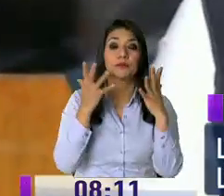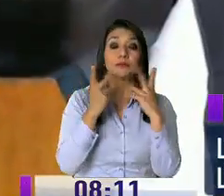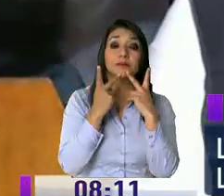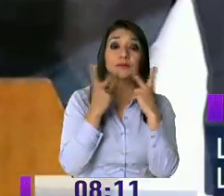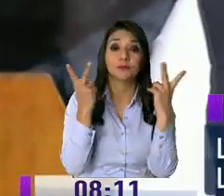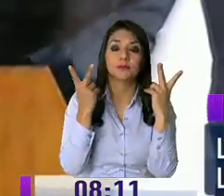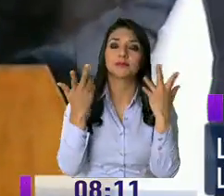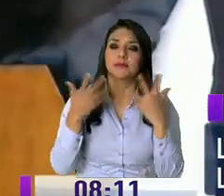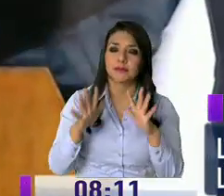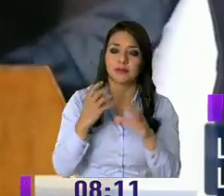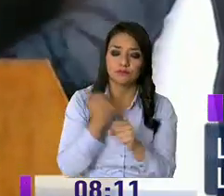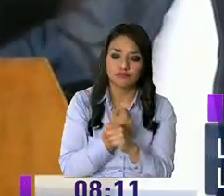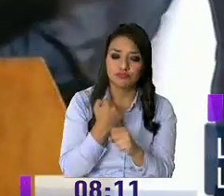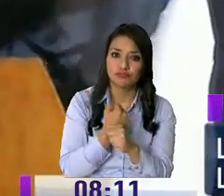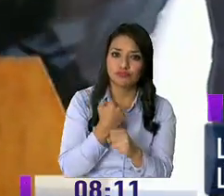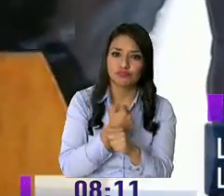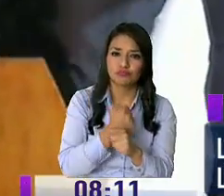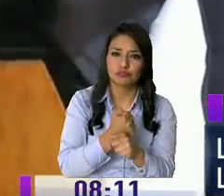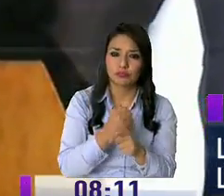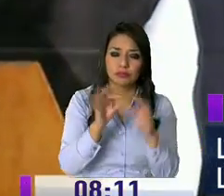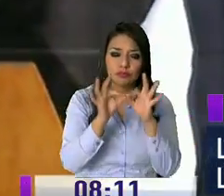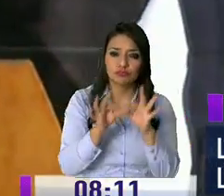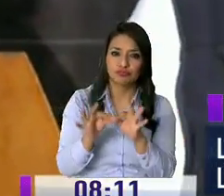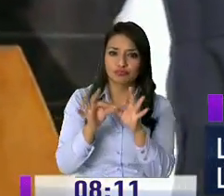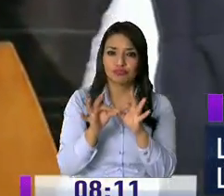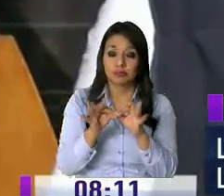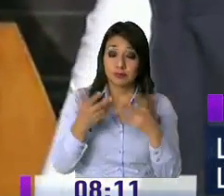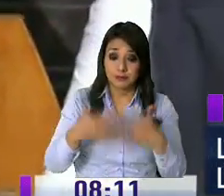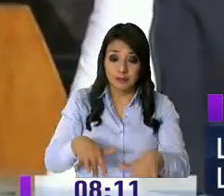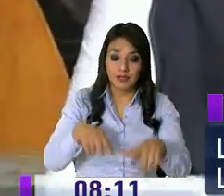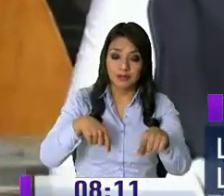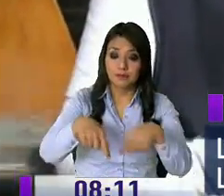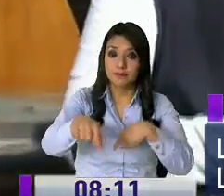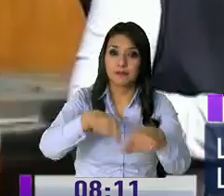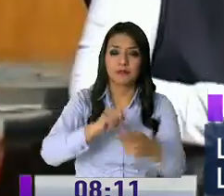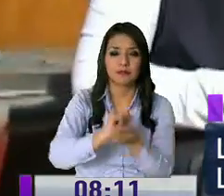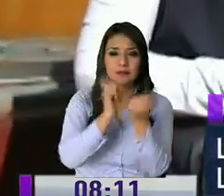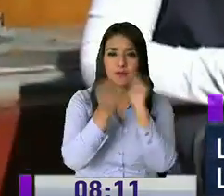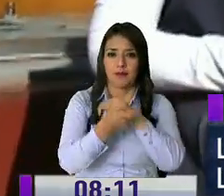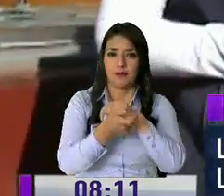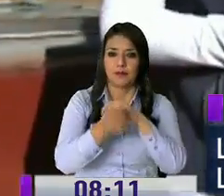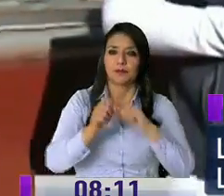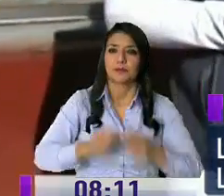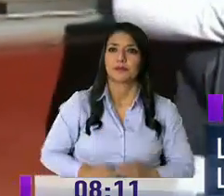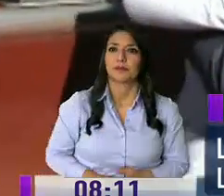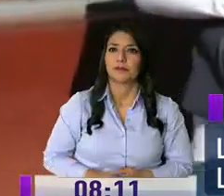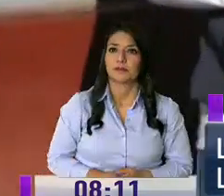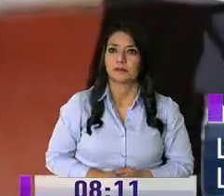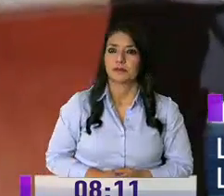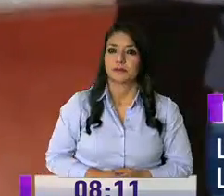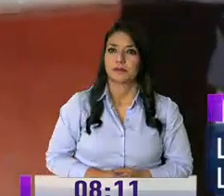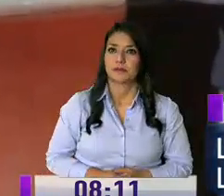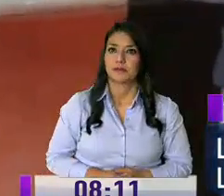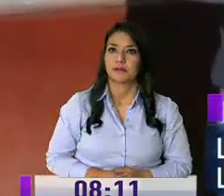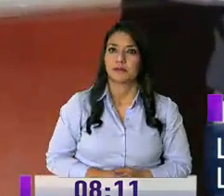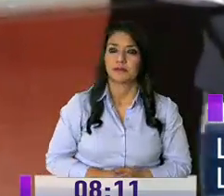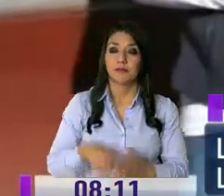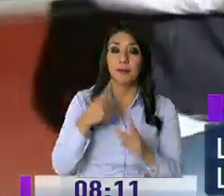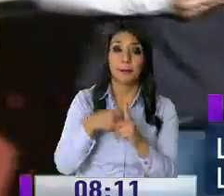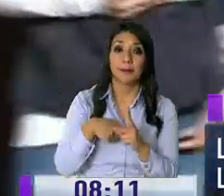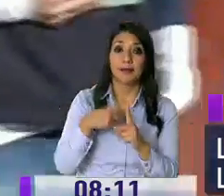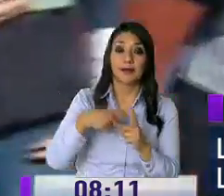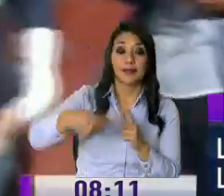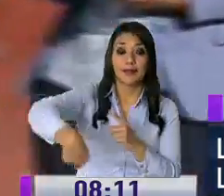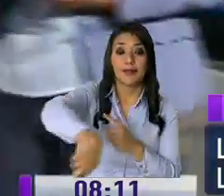hemos realizado estos trabajos de señalización vial para hacer los cambios de vía alrededor del mercado